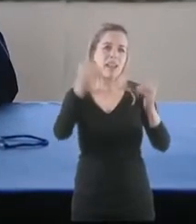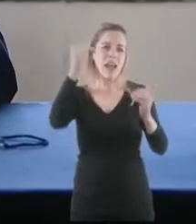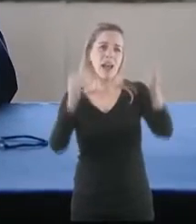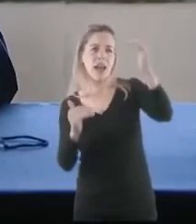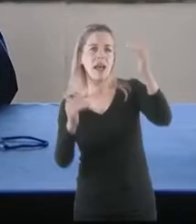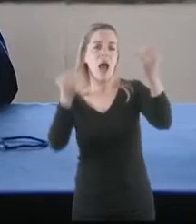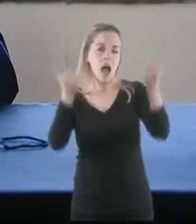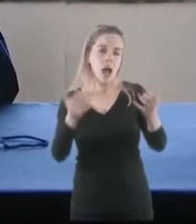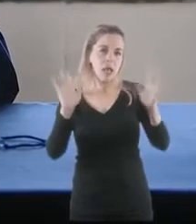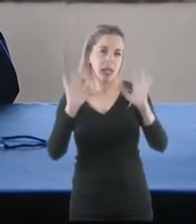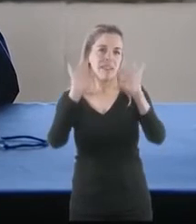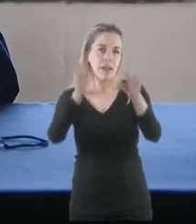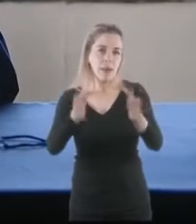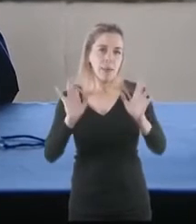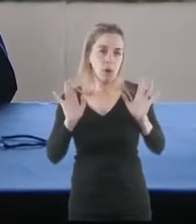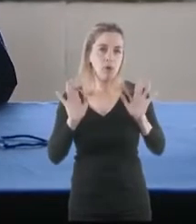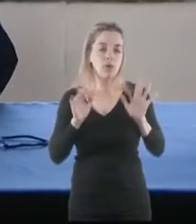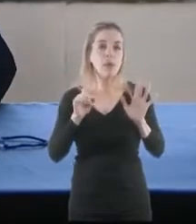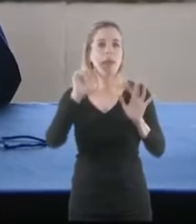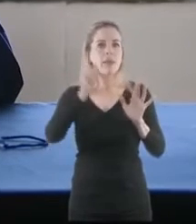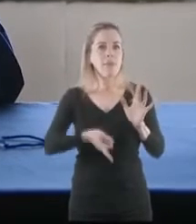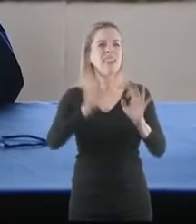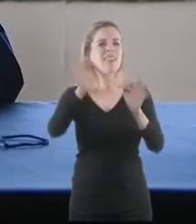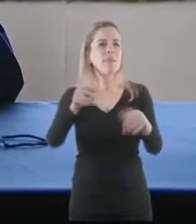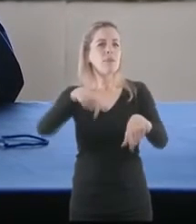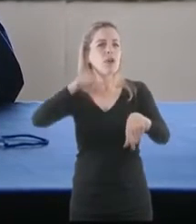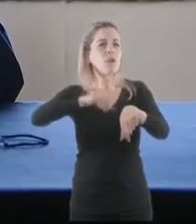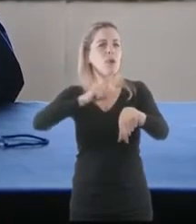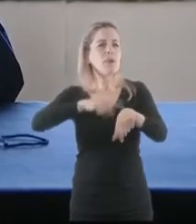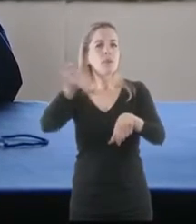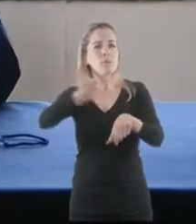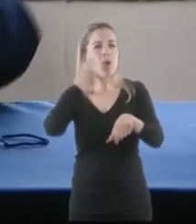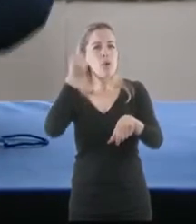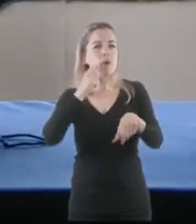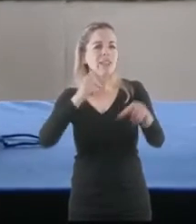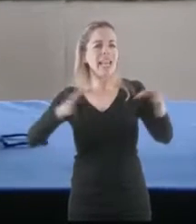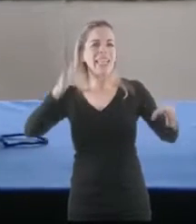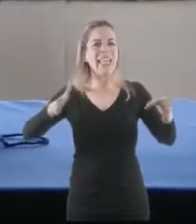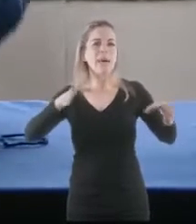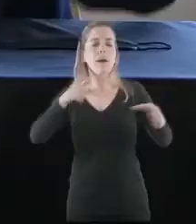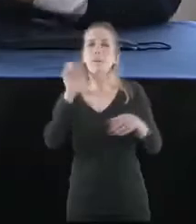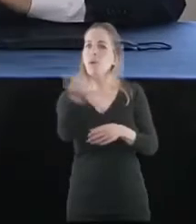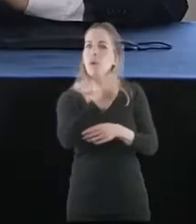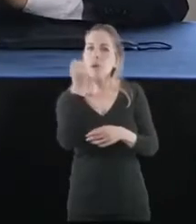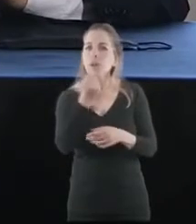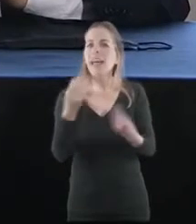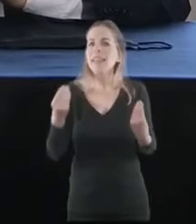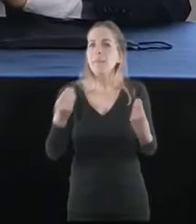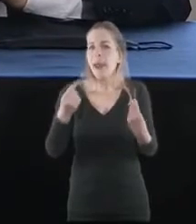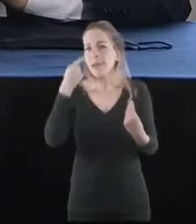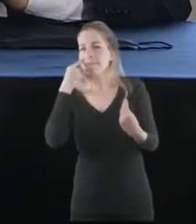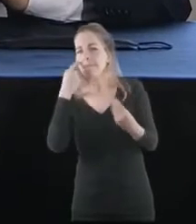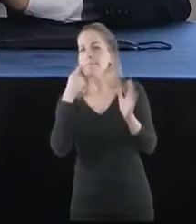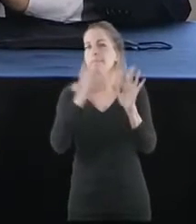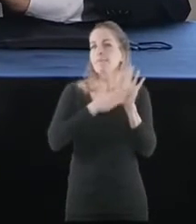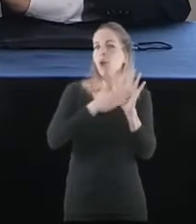Entendemos que estamos en un tiempo importante para poder desarrollar una prueba piloto